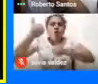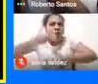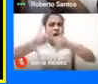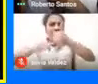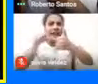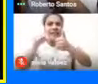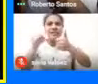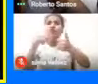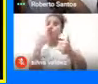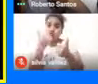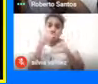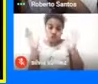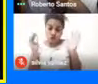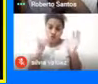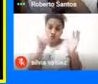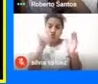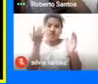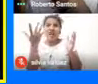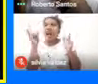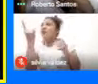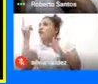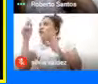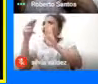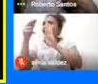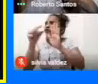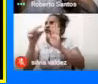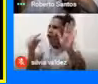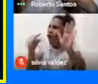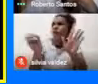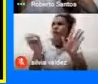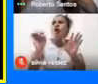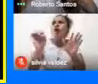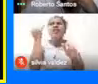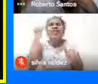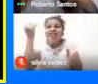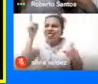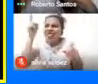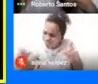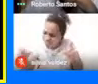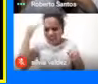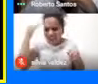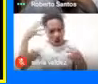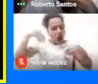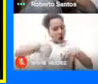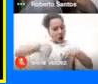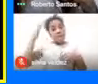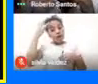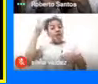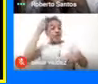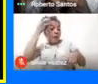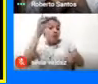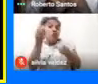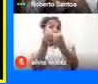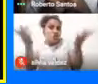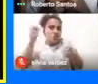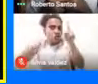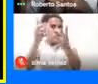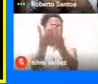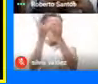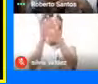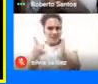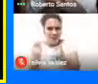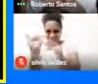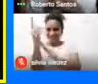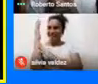No sé si receta O cuál es ese tip Que ellos deben tener en cuenta Porque de pronto Muchos de ellos Con esta